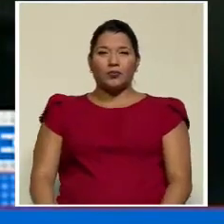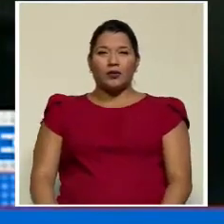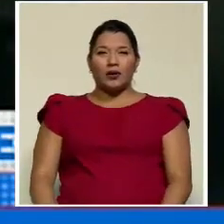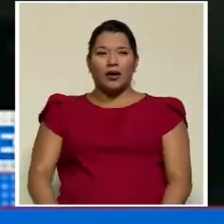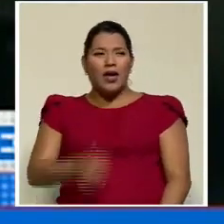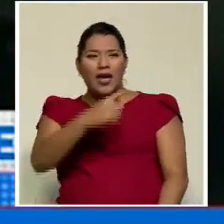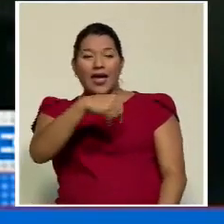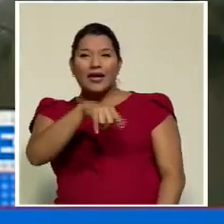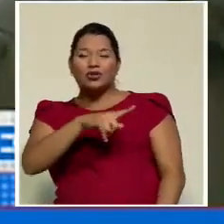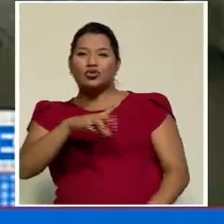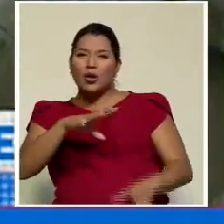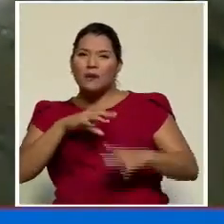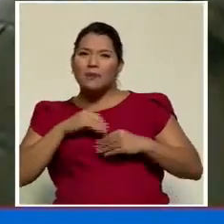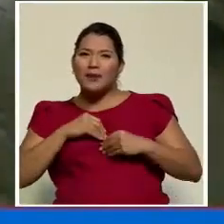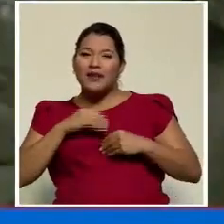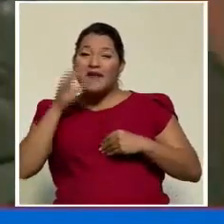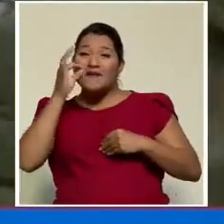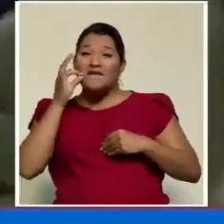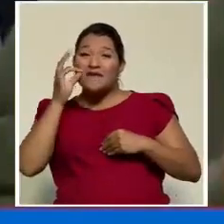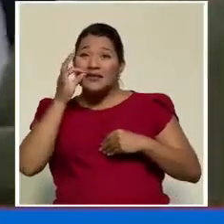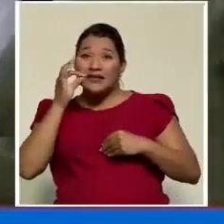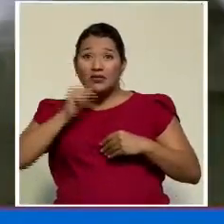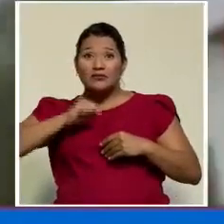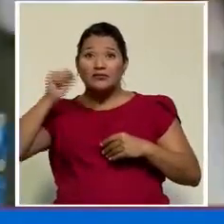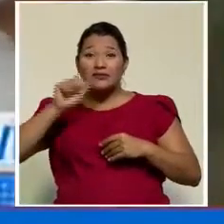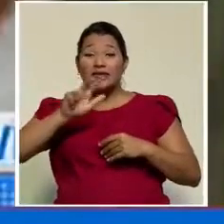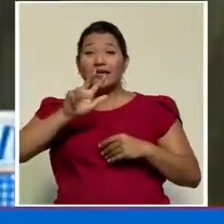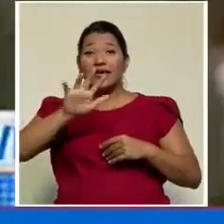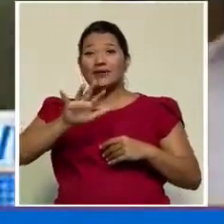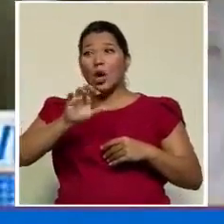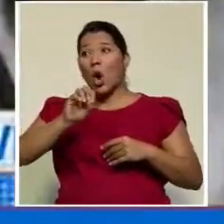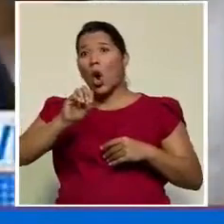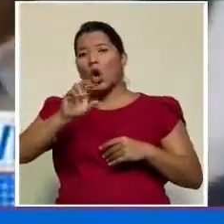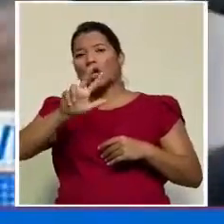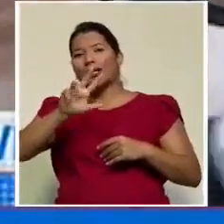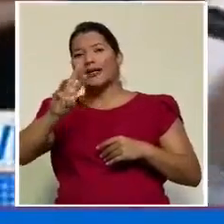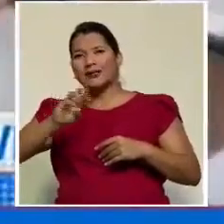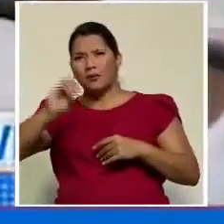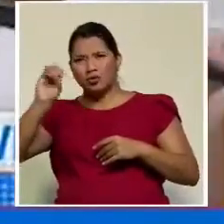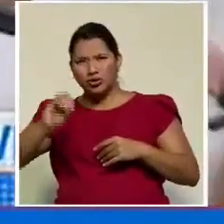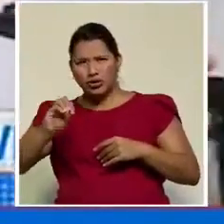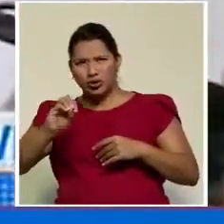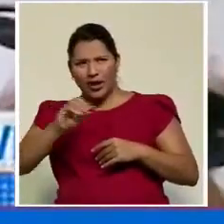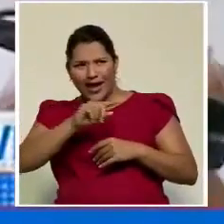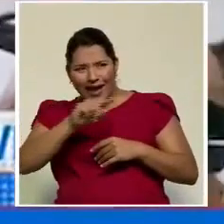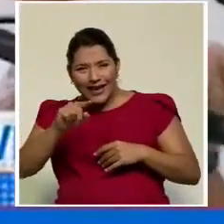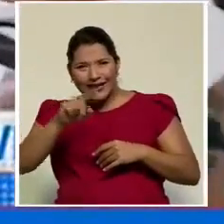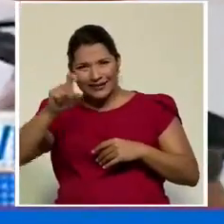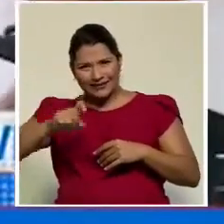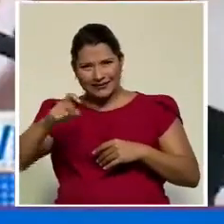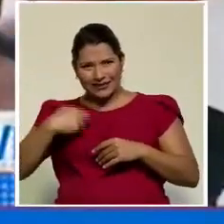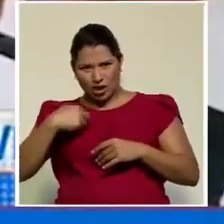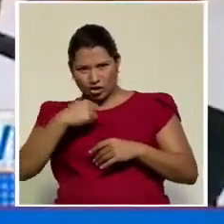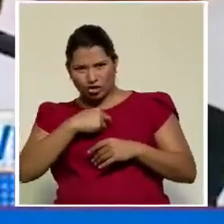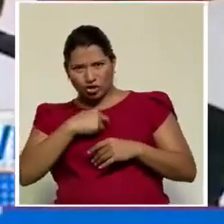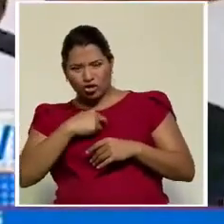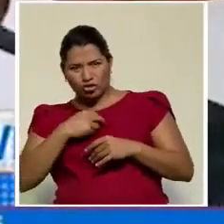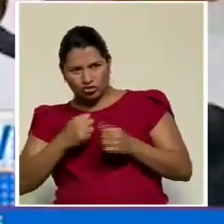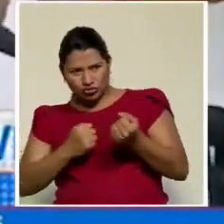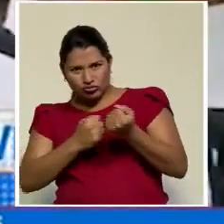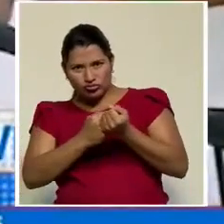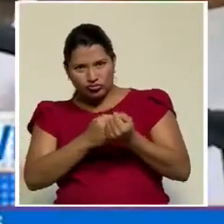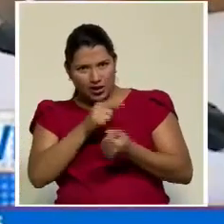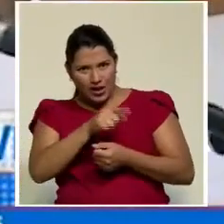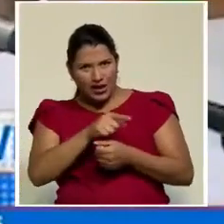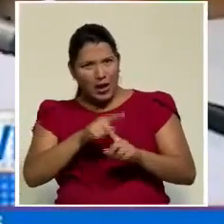ellos no están admitiendo que José María sacó el 35, 36%, que necesita de todos nosotros y todos estamos dispuestos a ayudarle. Pero